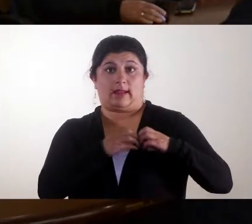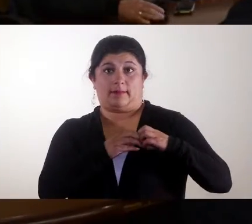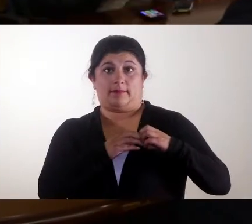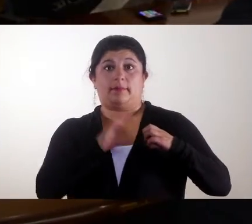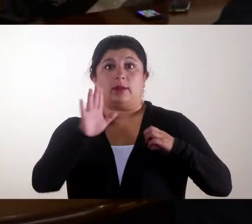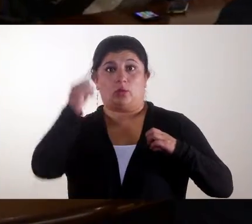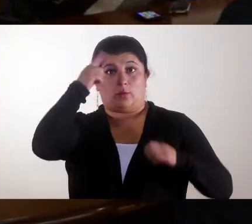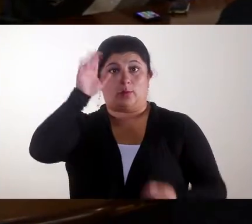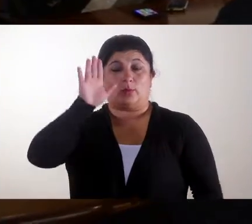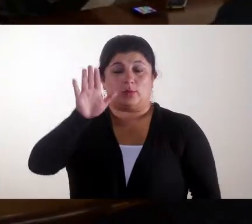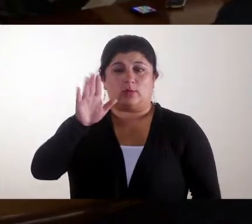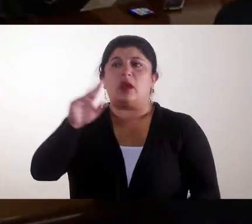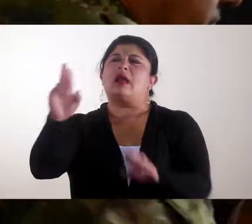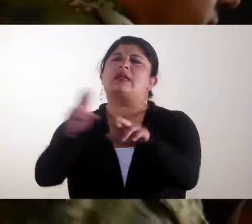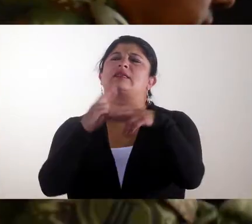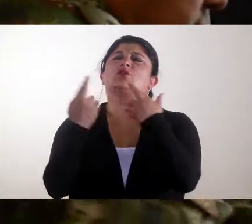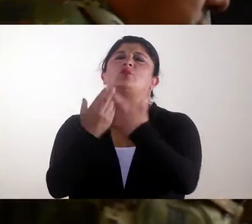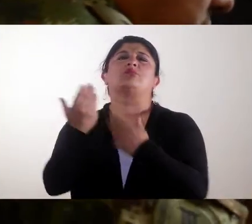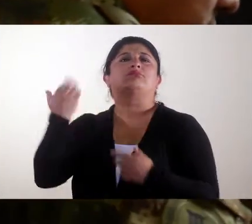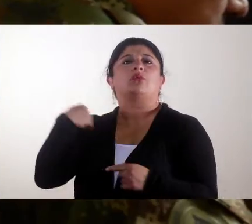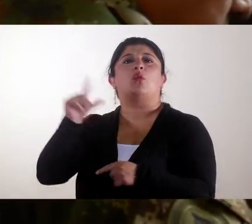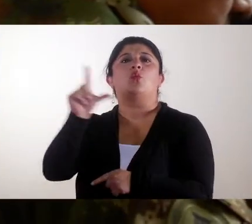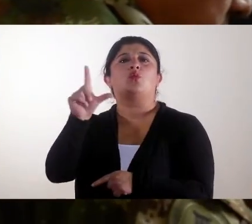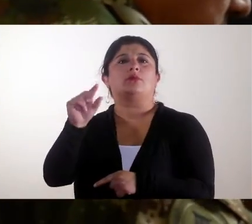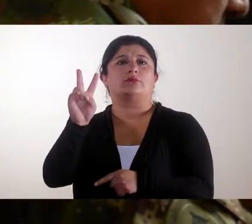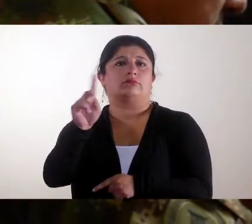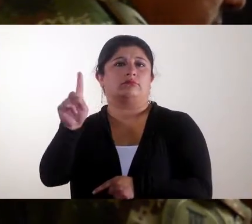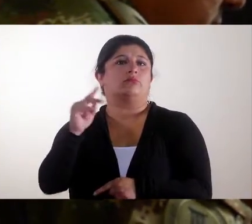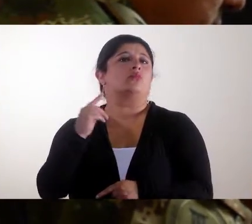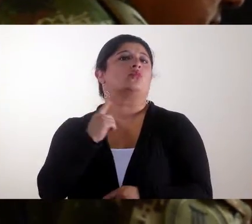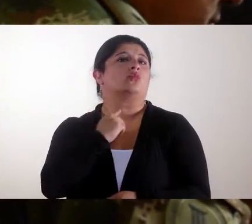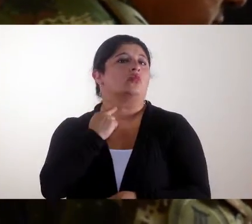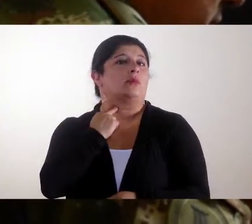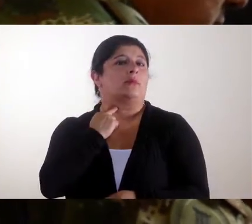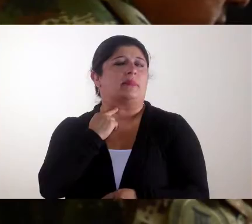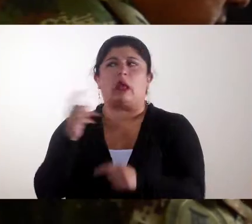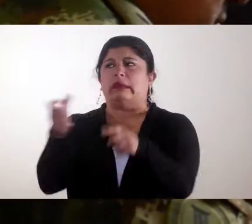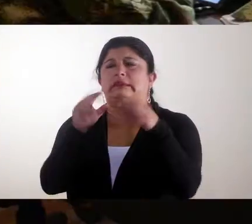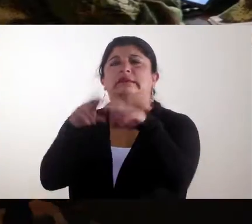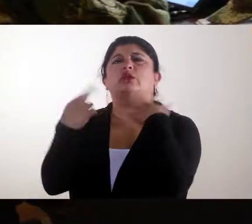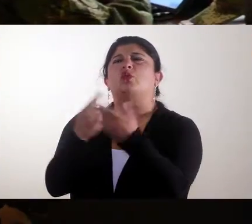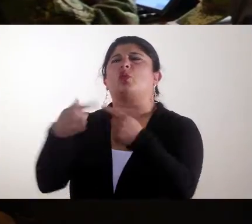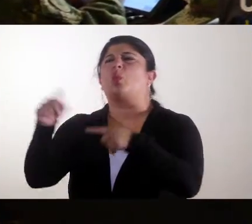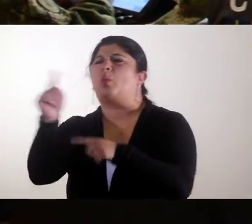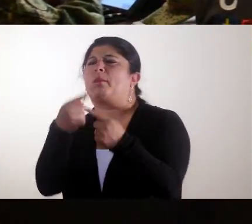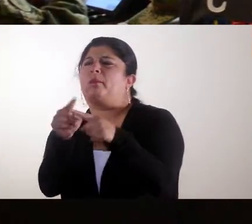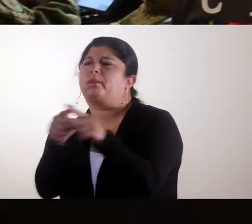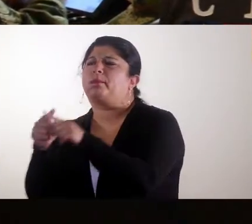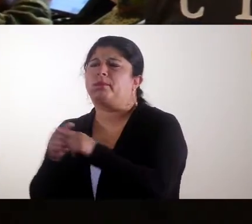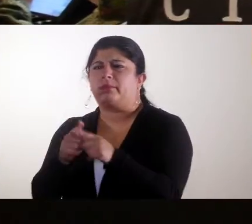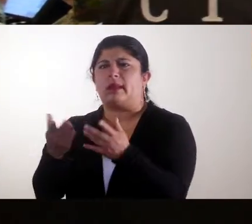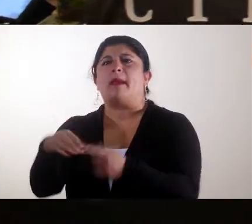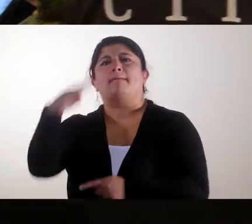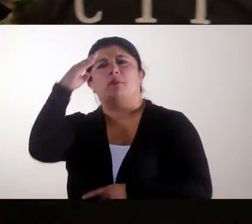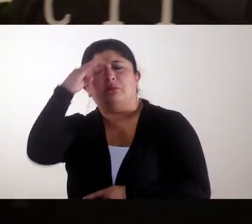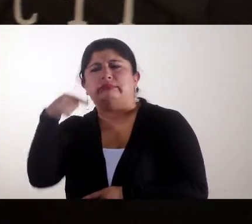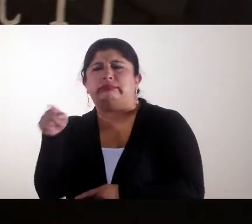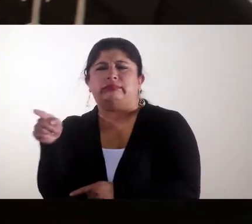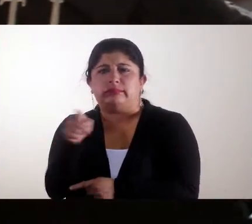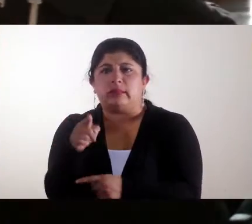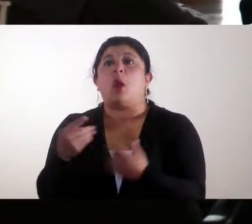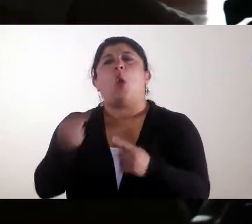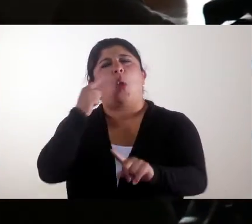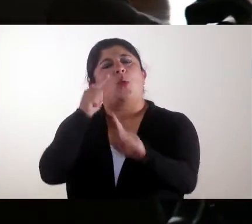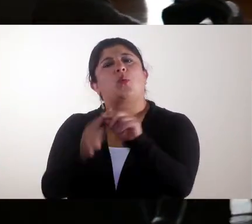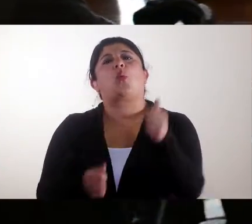El mandatario de los nariñenses se reunió a primeras horas del pasado lunes 21 de noviembre con máximos representantes de las autoridades civiles